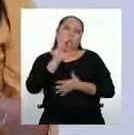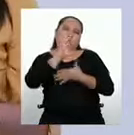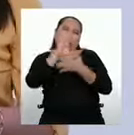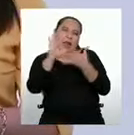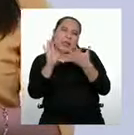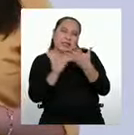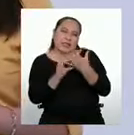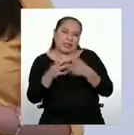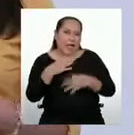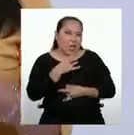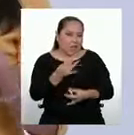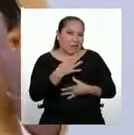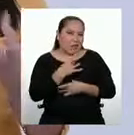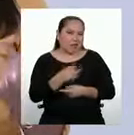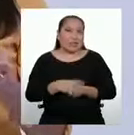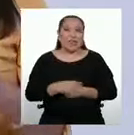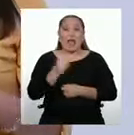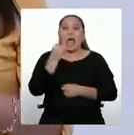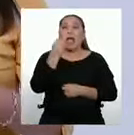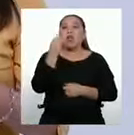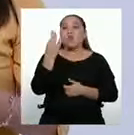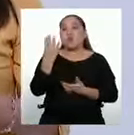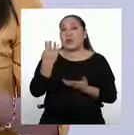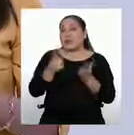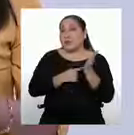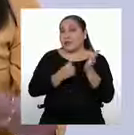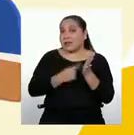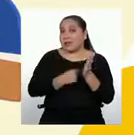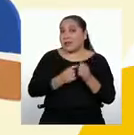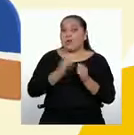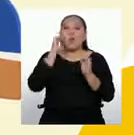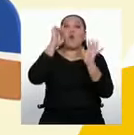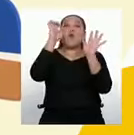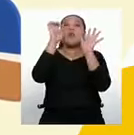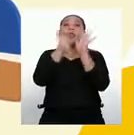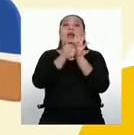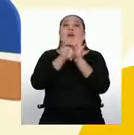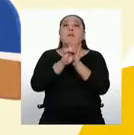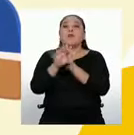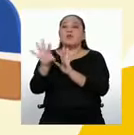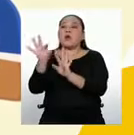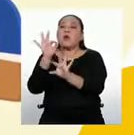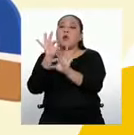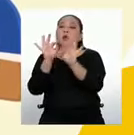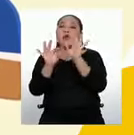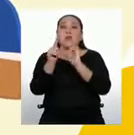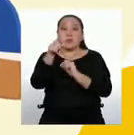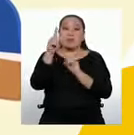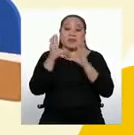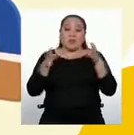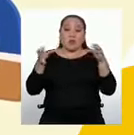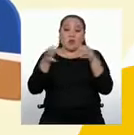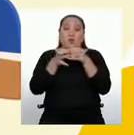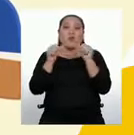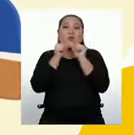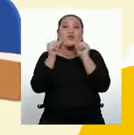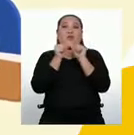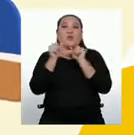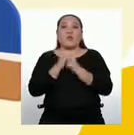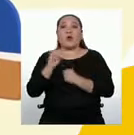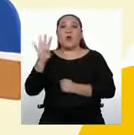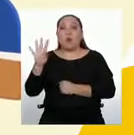muy interesantes. En algunos casos, por ejemplo, si vamos a encontrar la moda en el siguiente conjunto de datos.